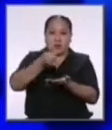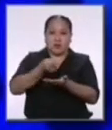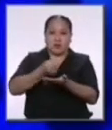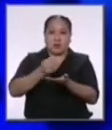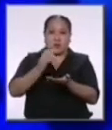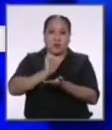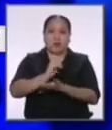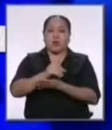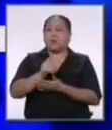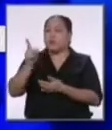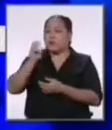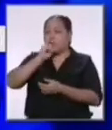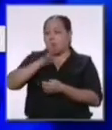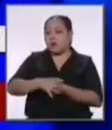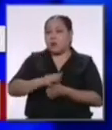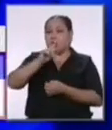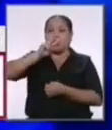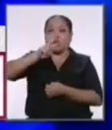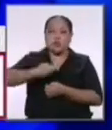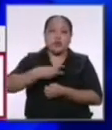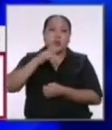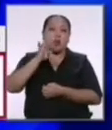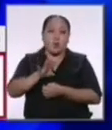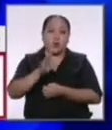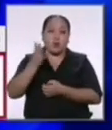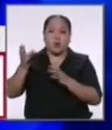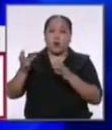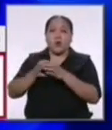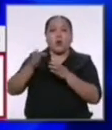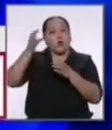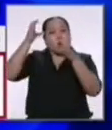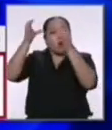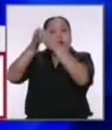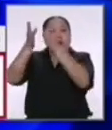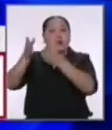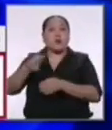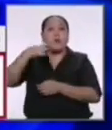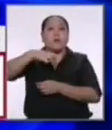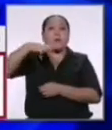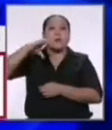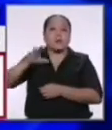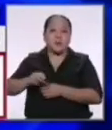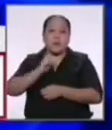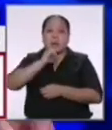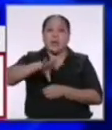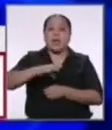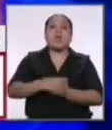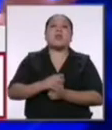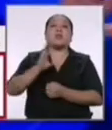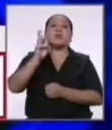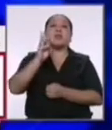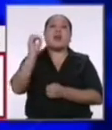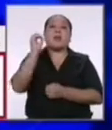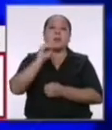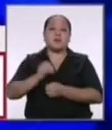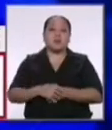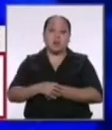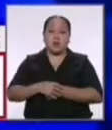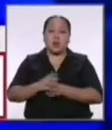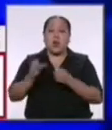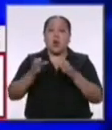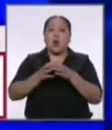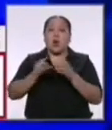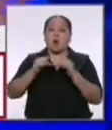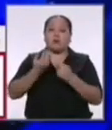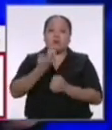lo que acabas de decir el año 2004 fueron los congresistas del PPC a través de la Unión Nacional los que propusieron el 6% en aquel momento el gobierno toledista y gente de